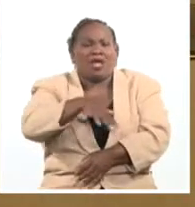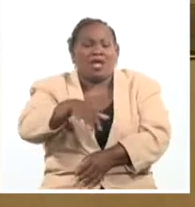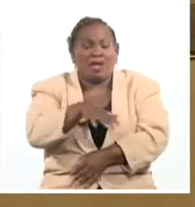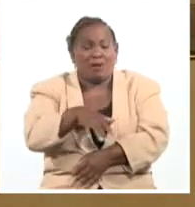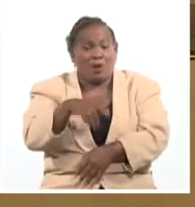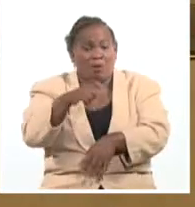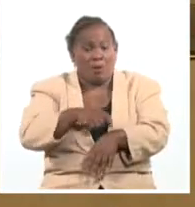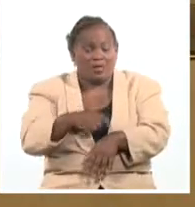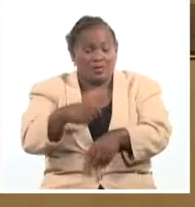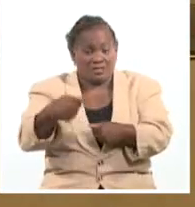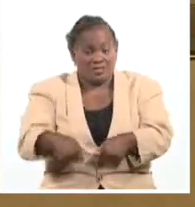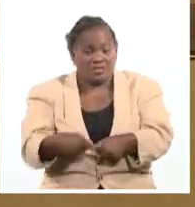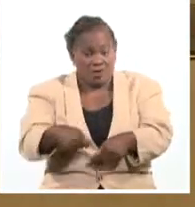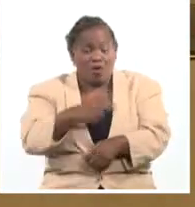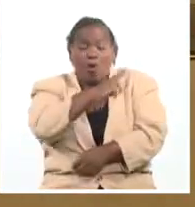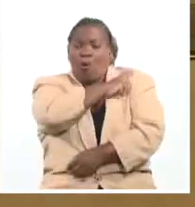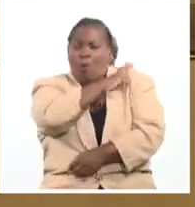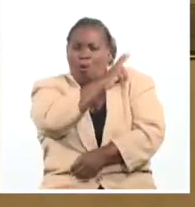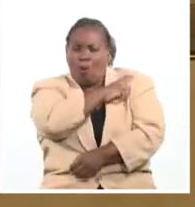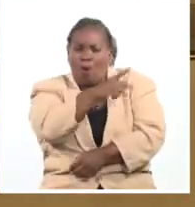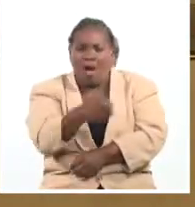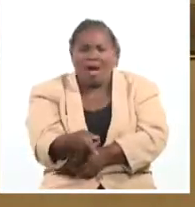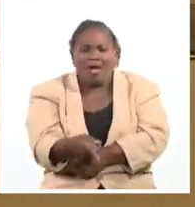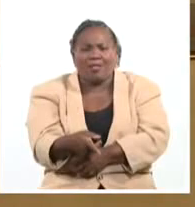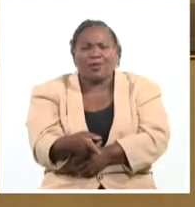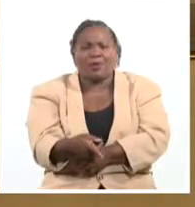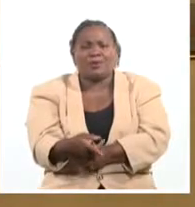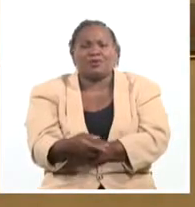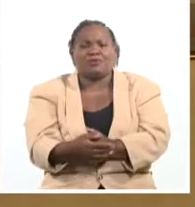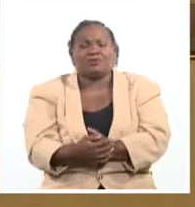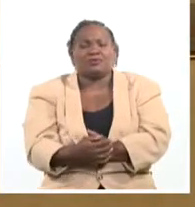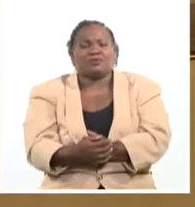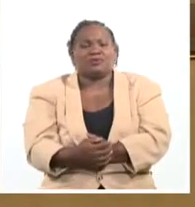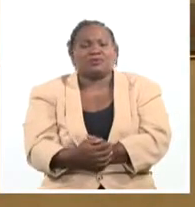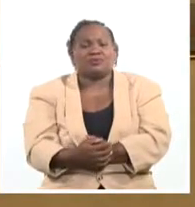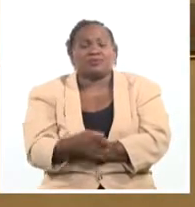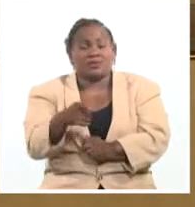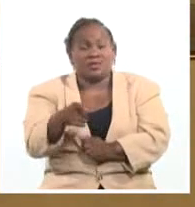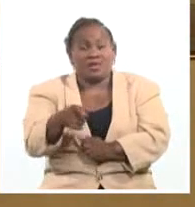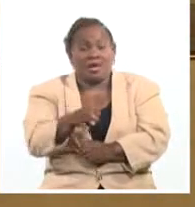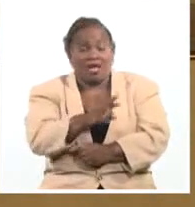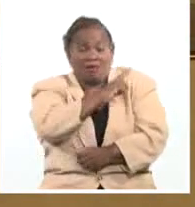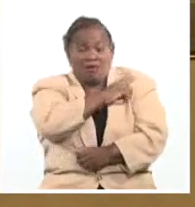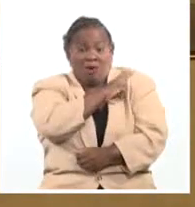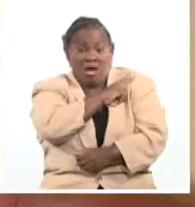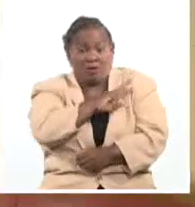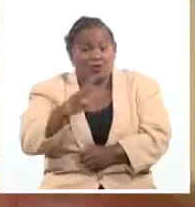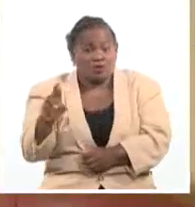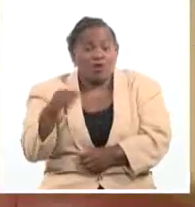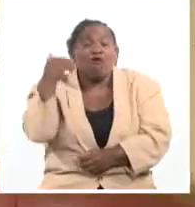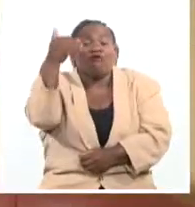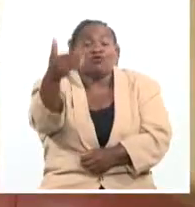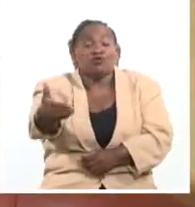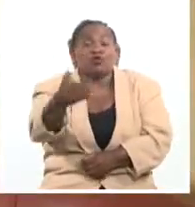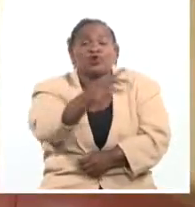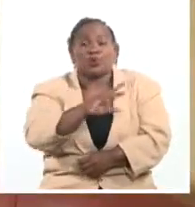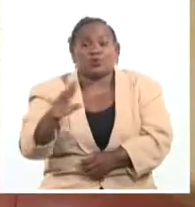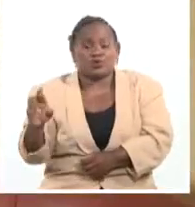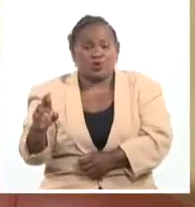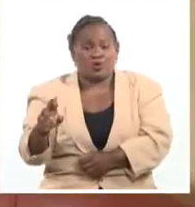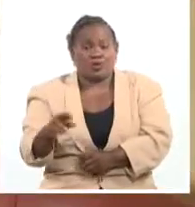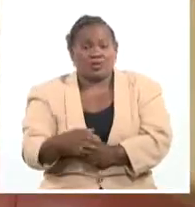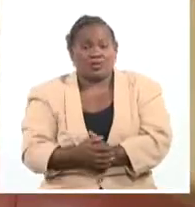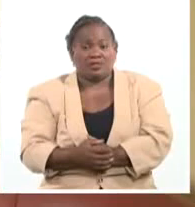decisiones sobre los cuadros, el papel de los cuadros en la revolución, sobre el futuro de la revolución y